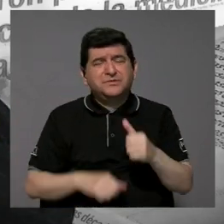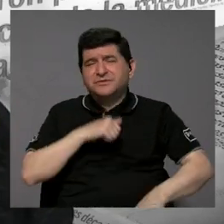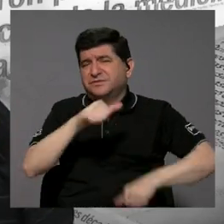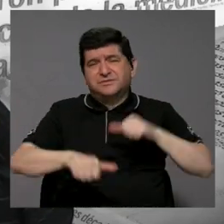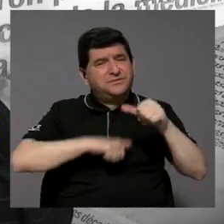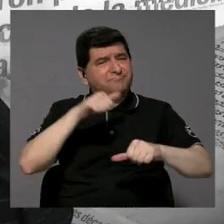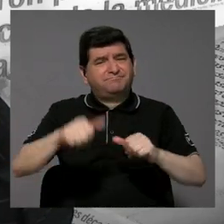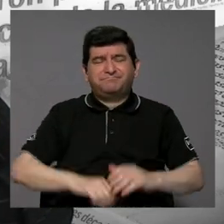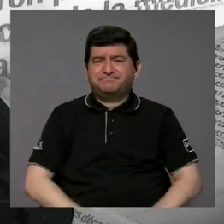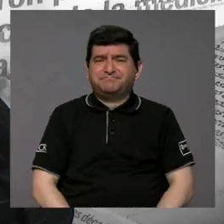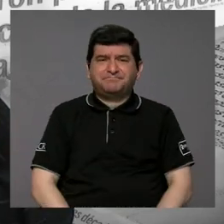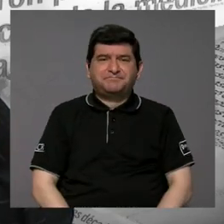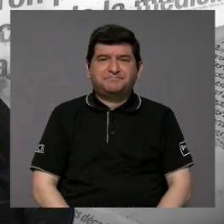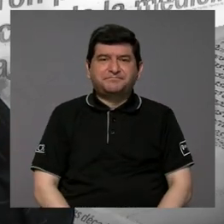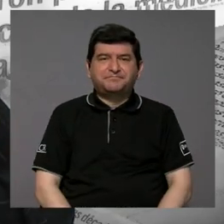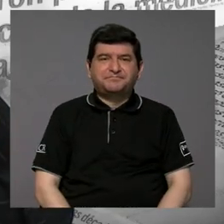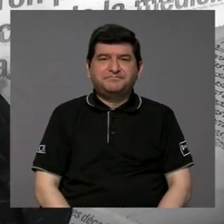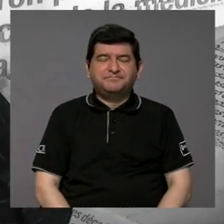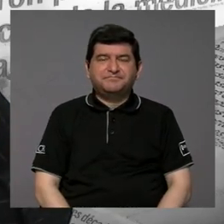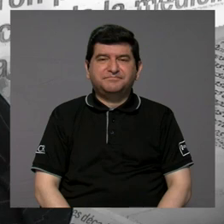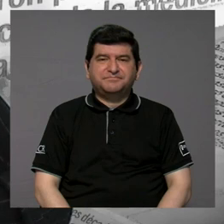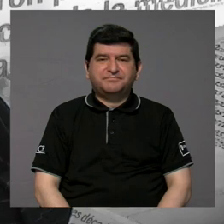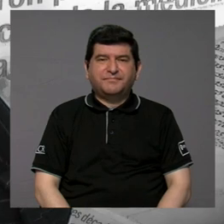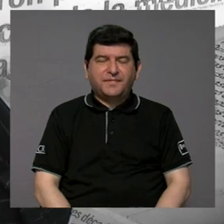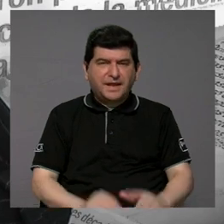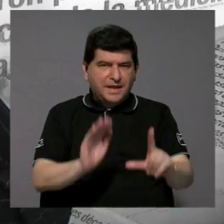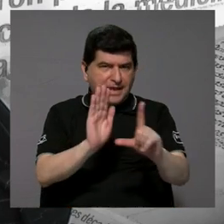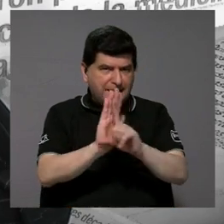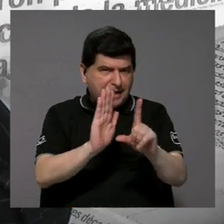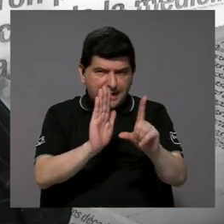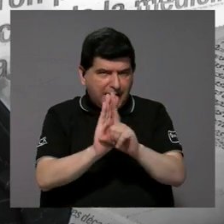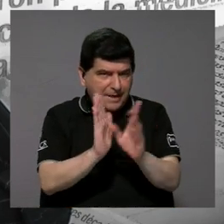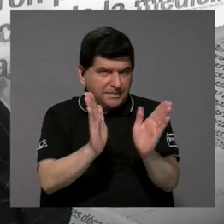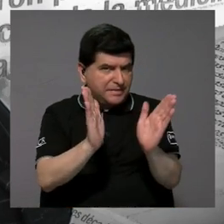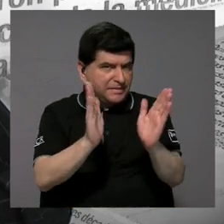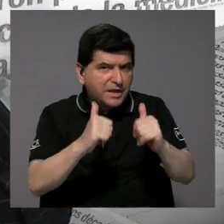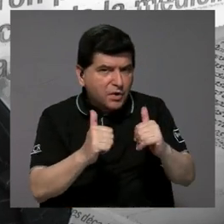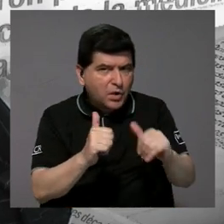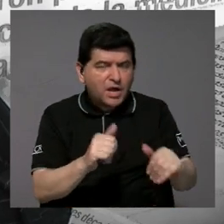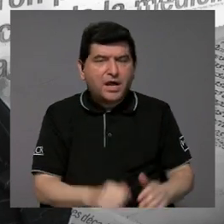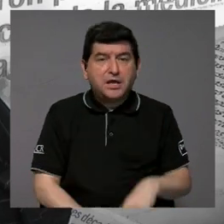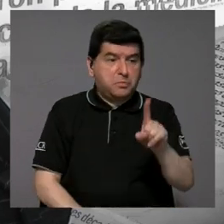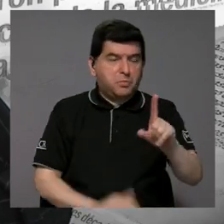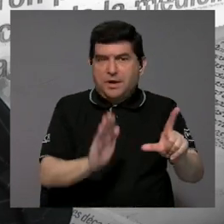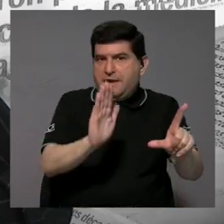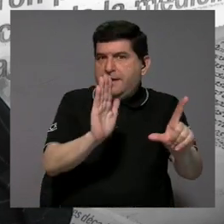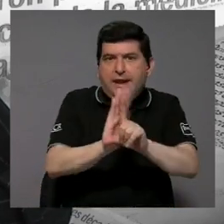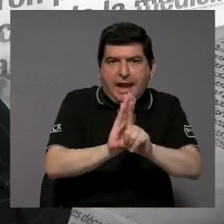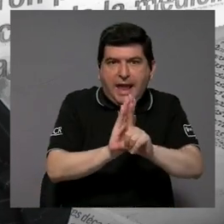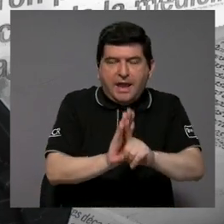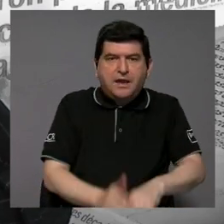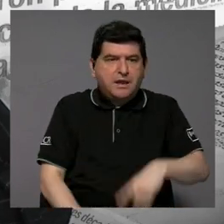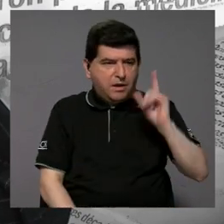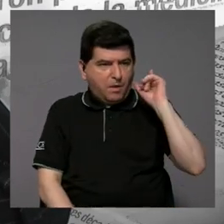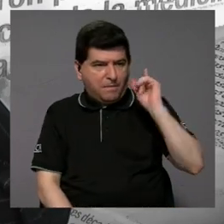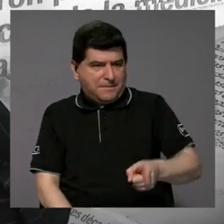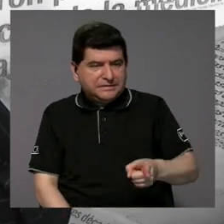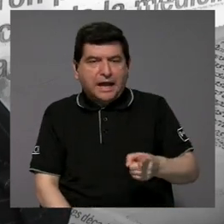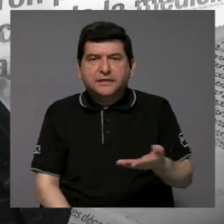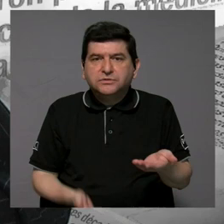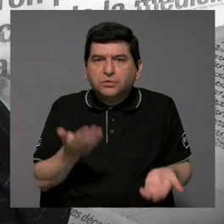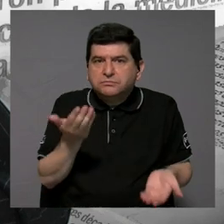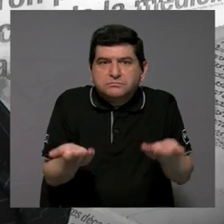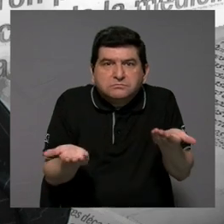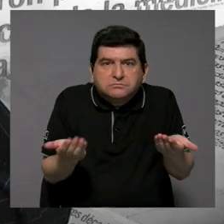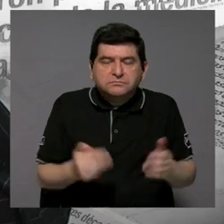¿no hay legalmente una ley, un mandato legal en